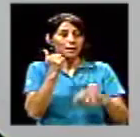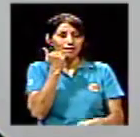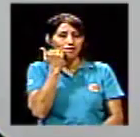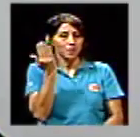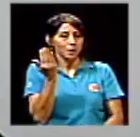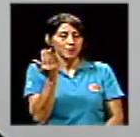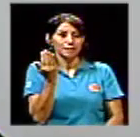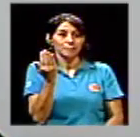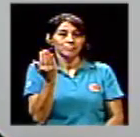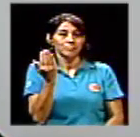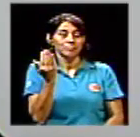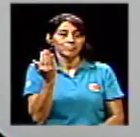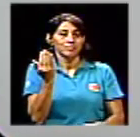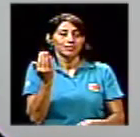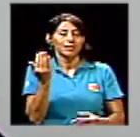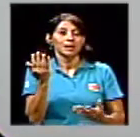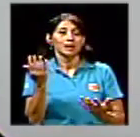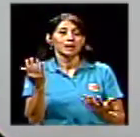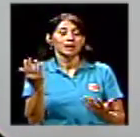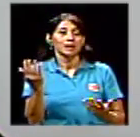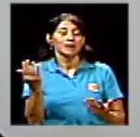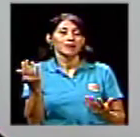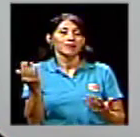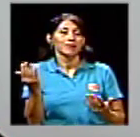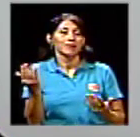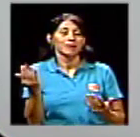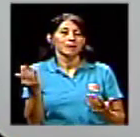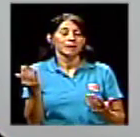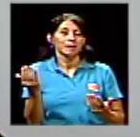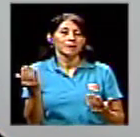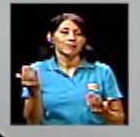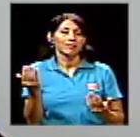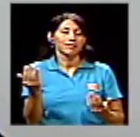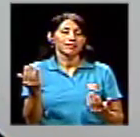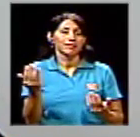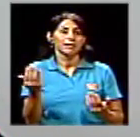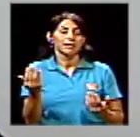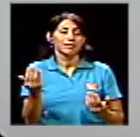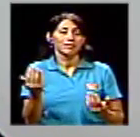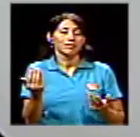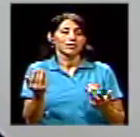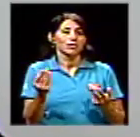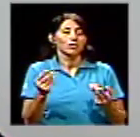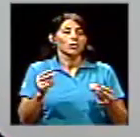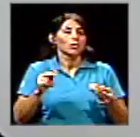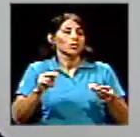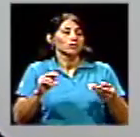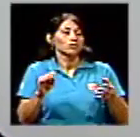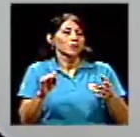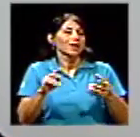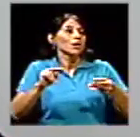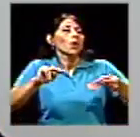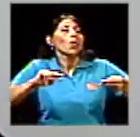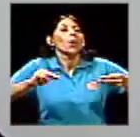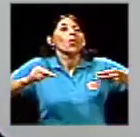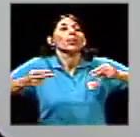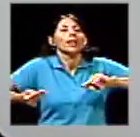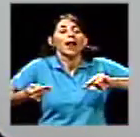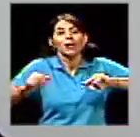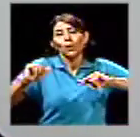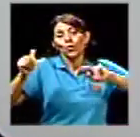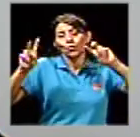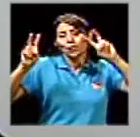contrario a lo que, sobre cómo jugó el equipo